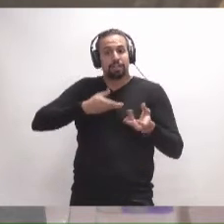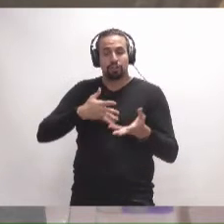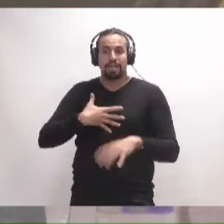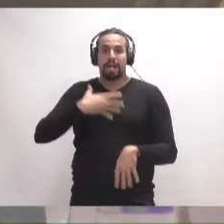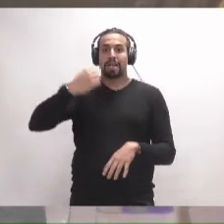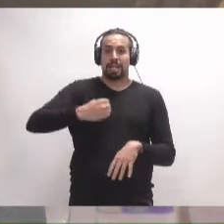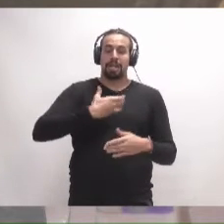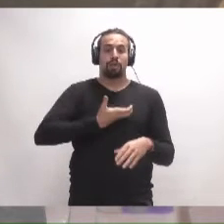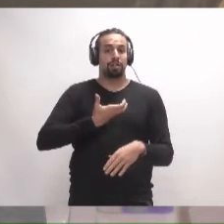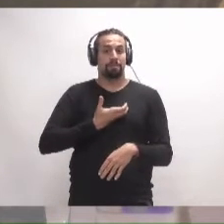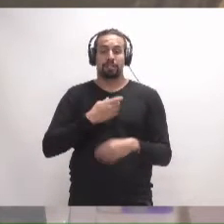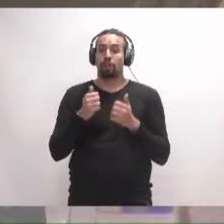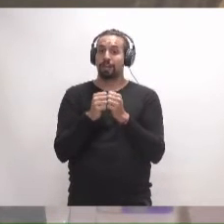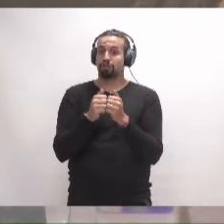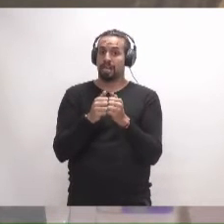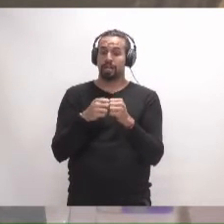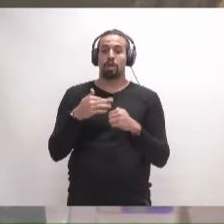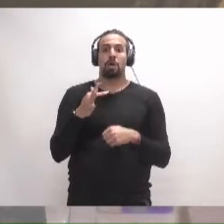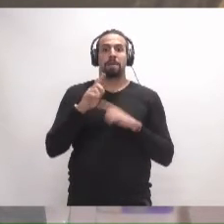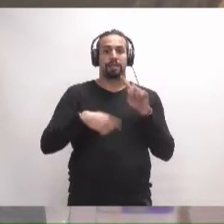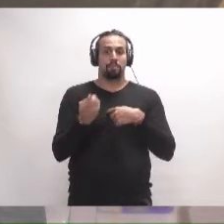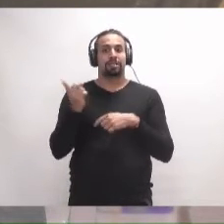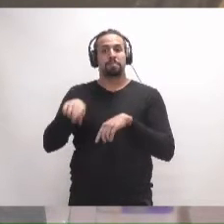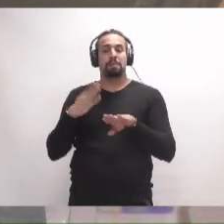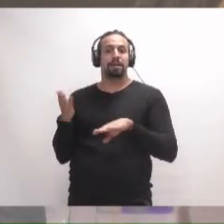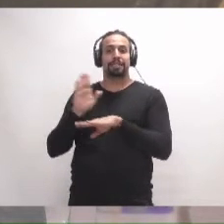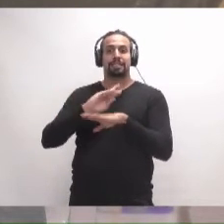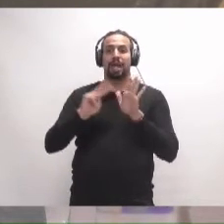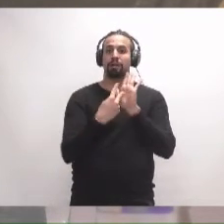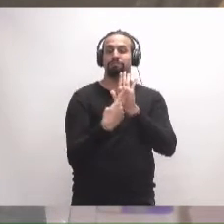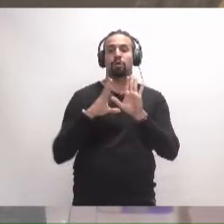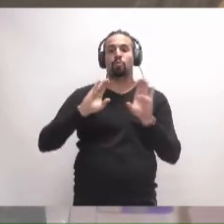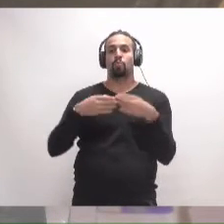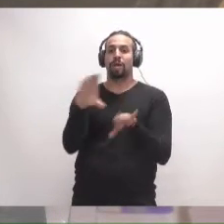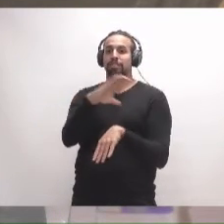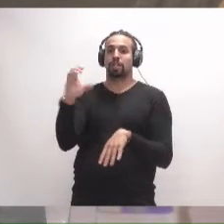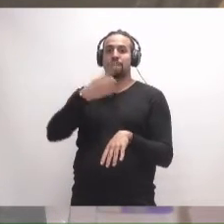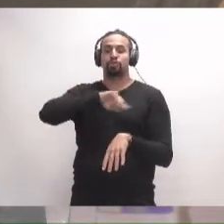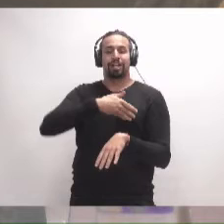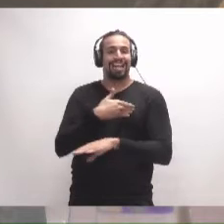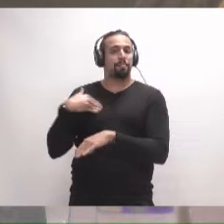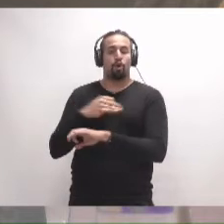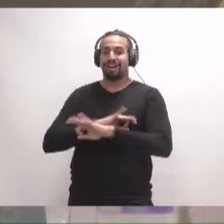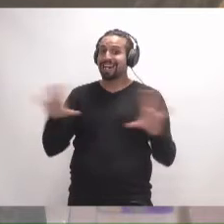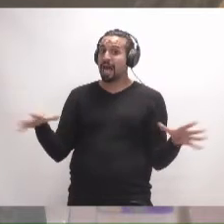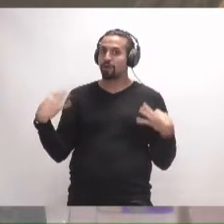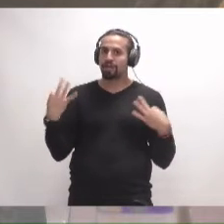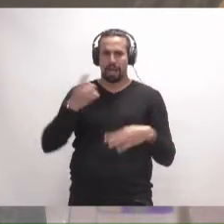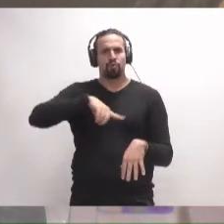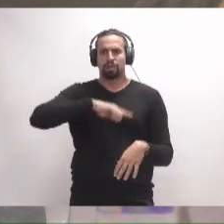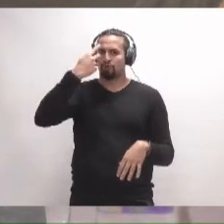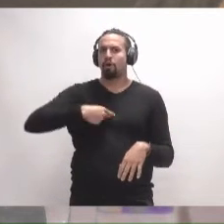del Ayuntamiento del Rosario, que después también presenta como enmienda Coalición Canaria, también queremos dejar constancia de nuestro